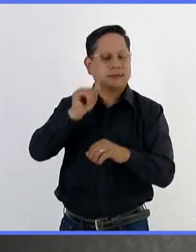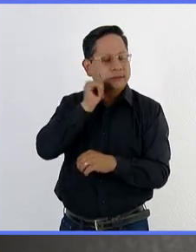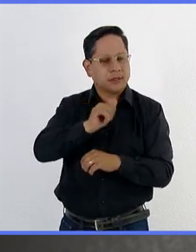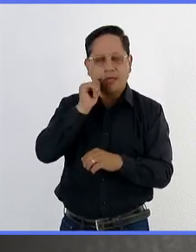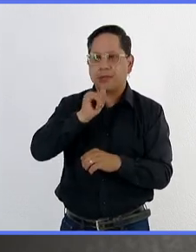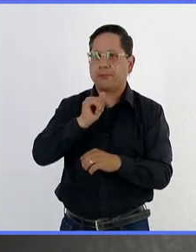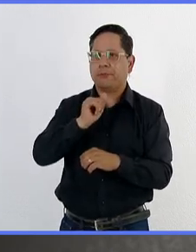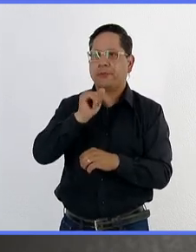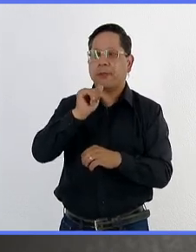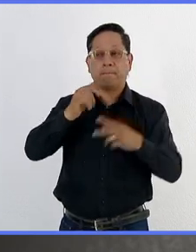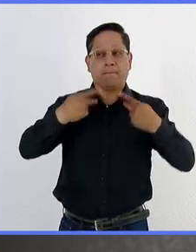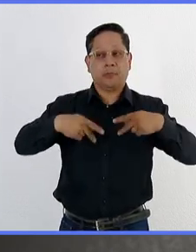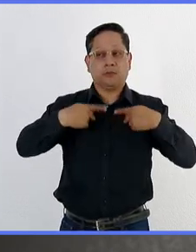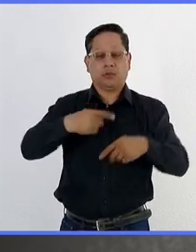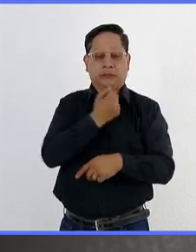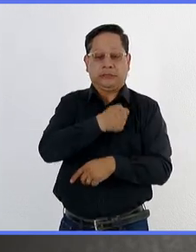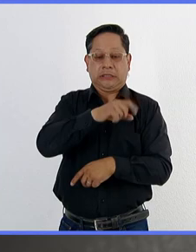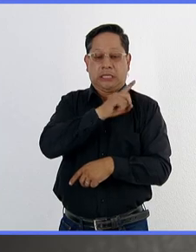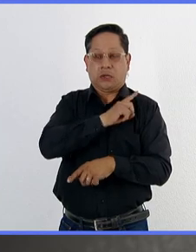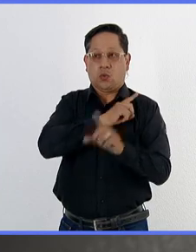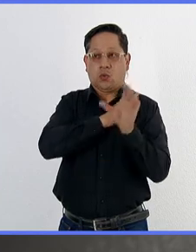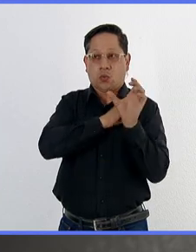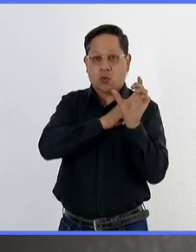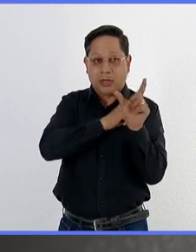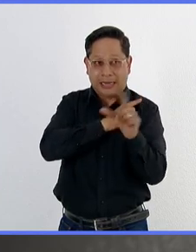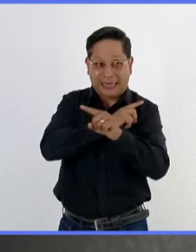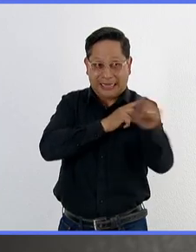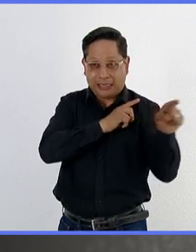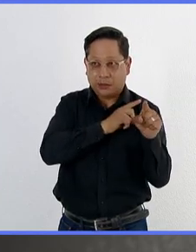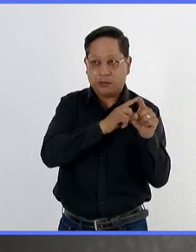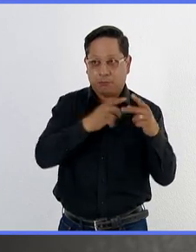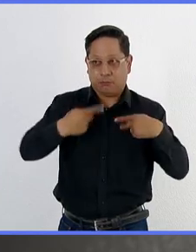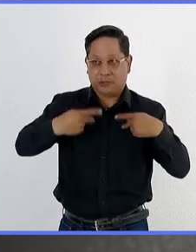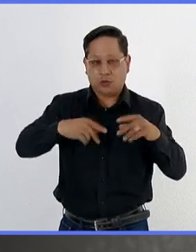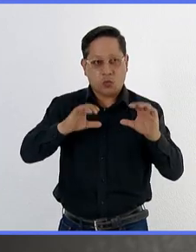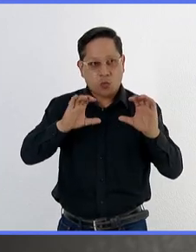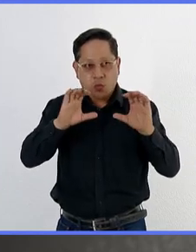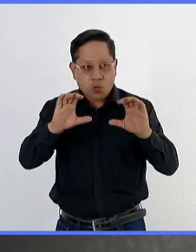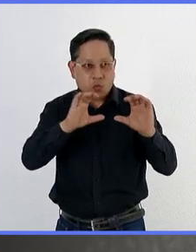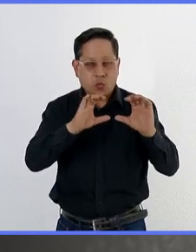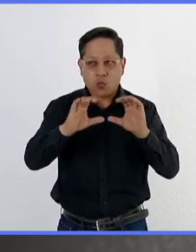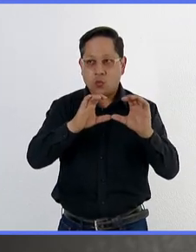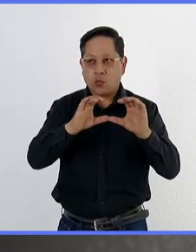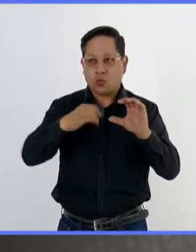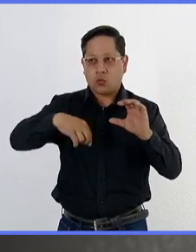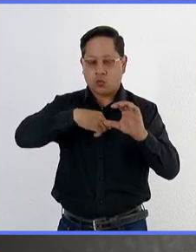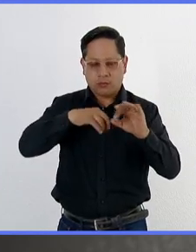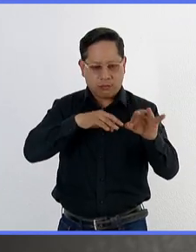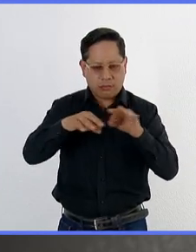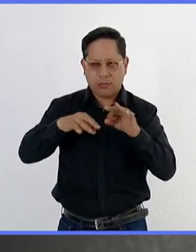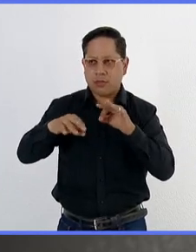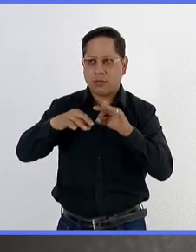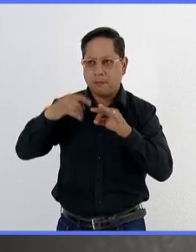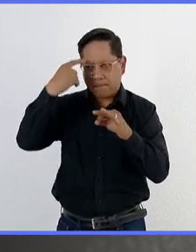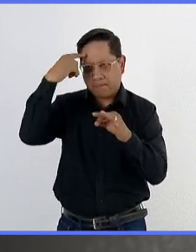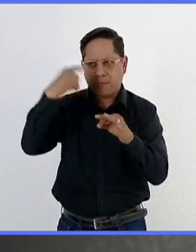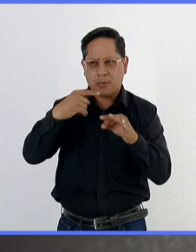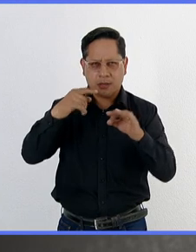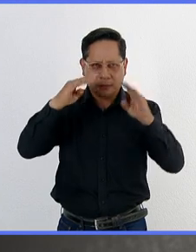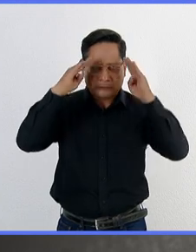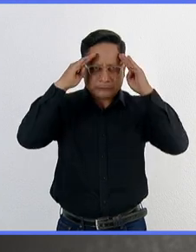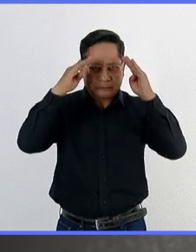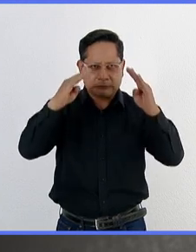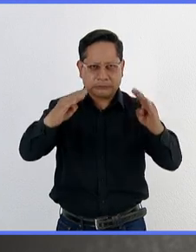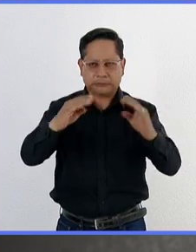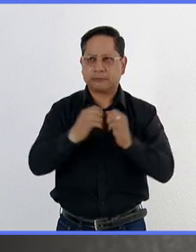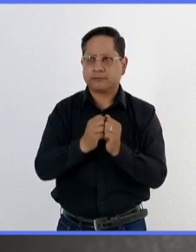somos muy respetuosos de eso. Todos los esquemas de trabajo que manejamos están basados y